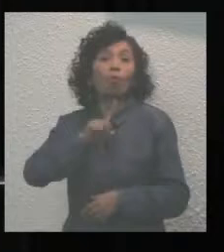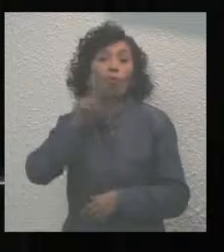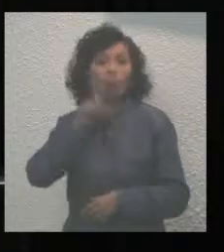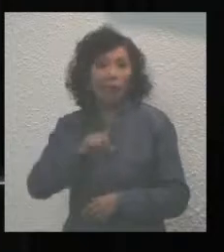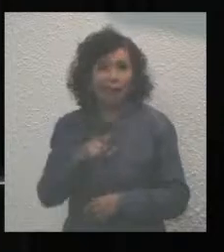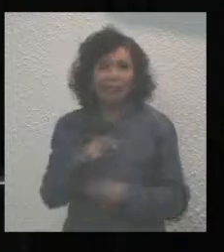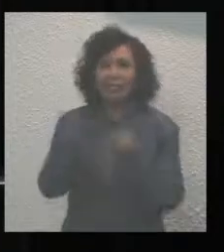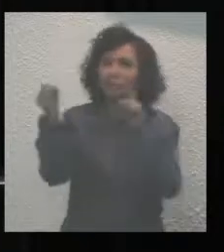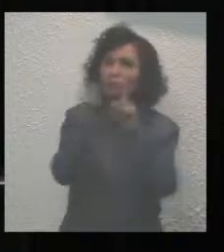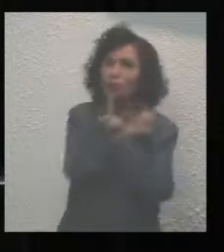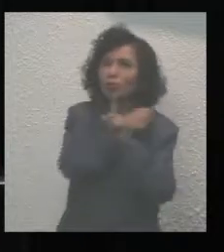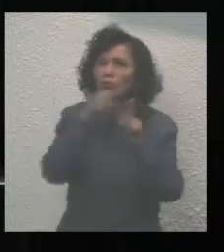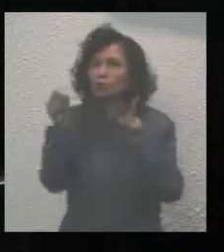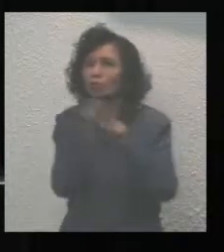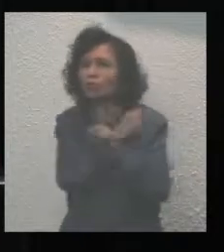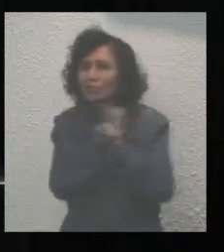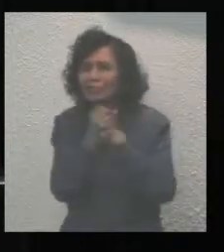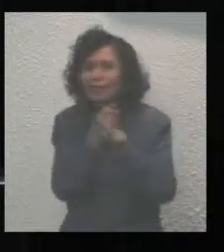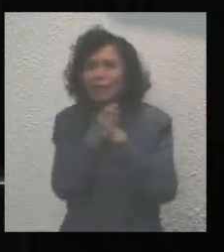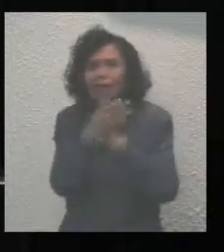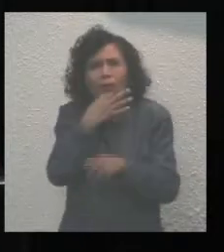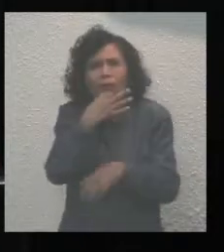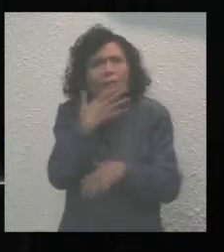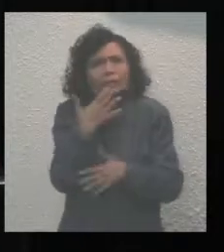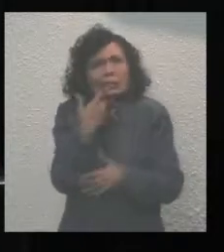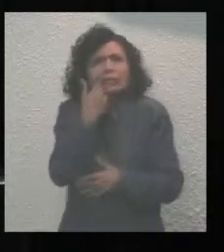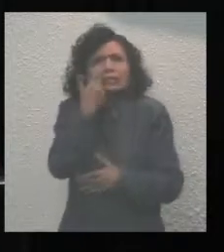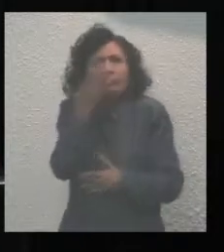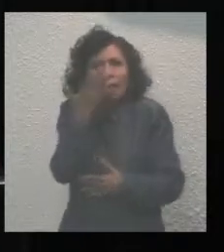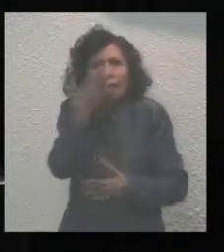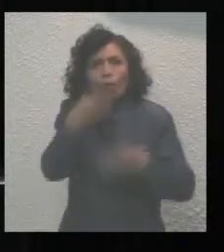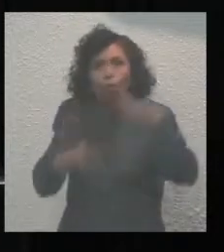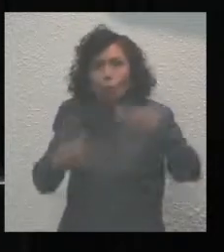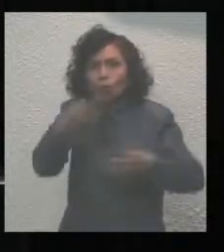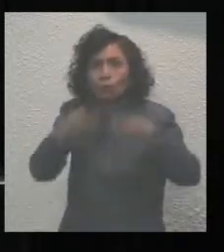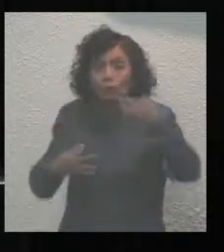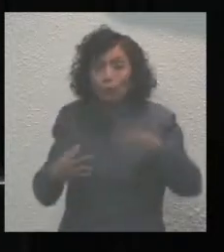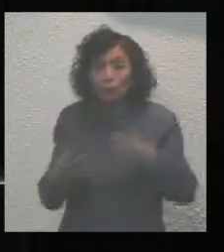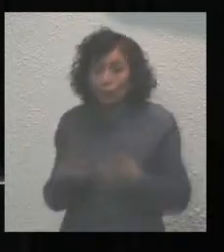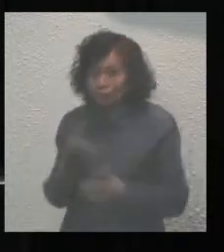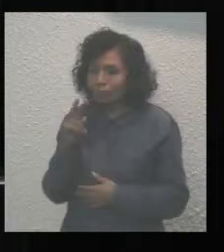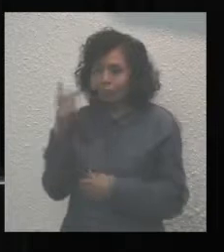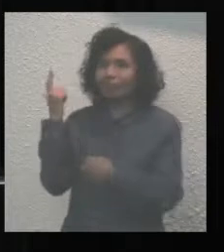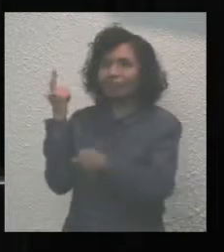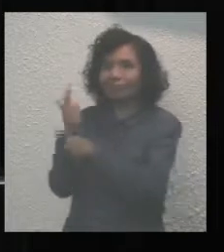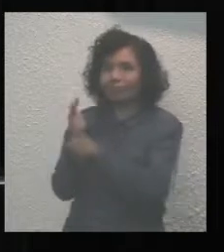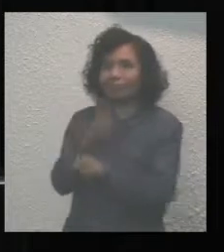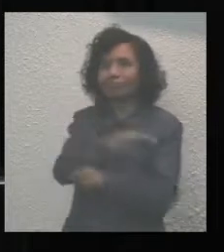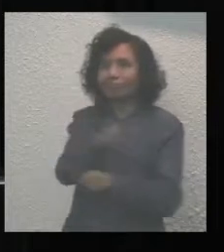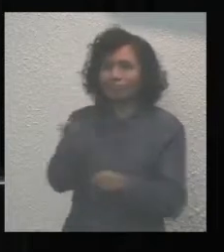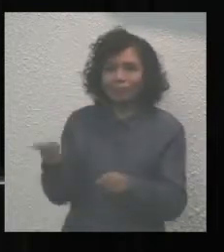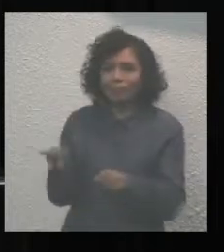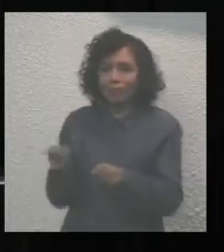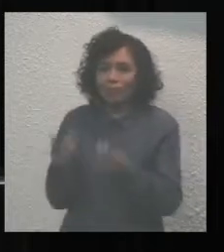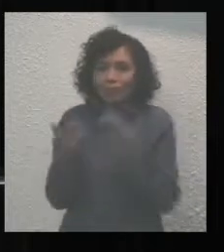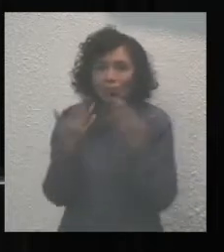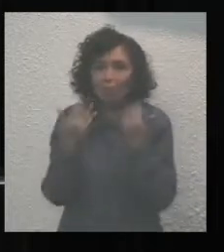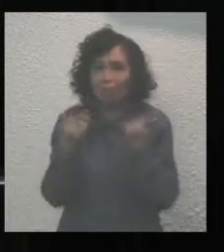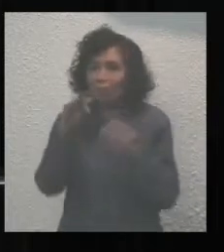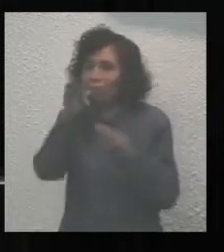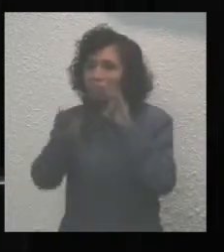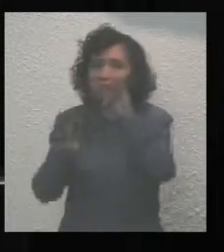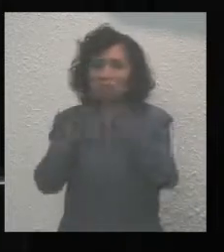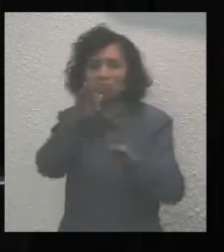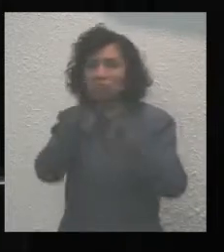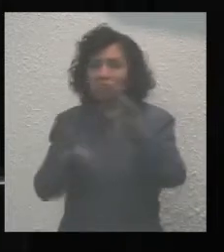violencia aún claman justicia. Y vemos con desesperanza que no se han atendido los reclamos